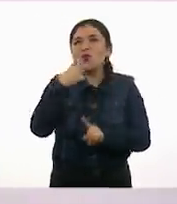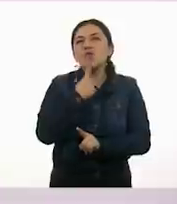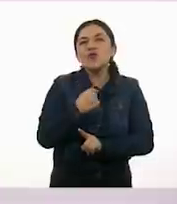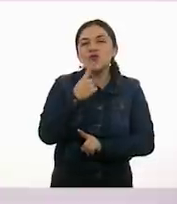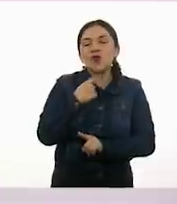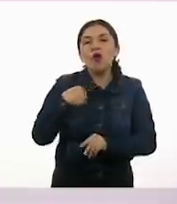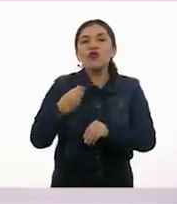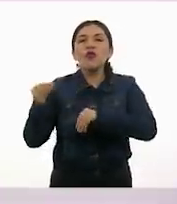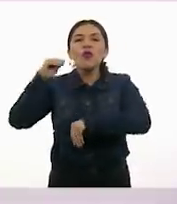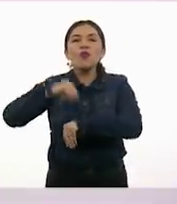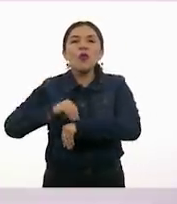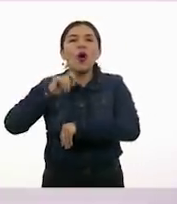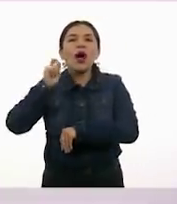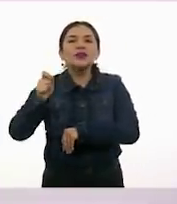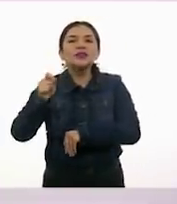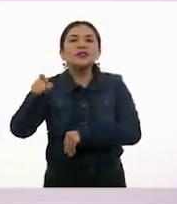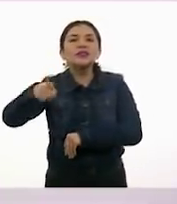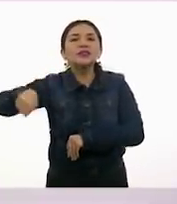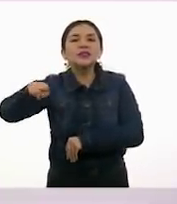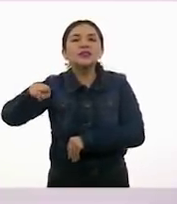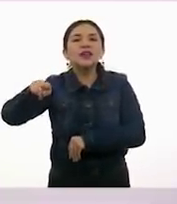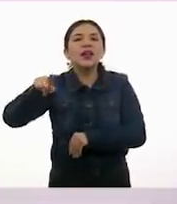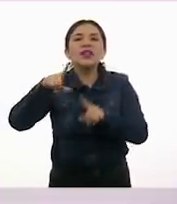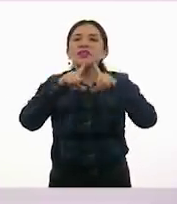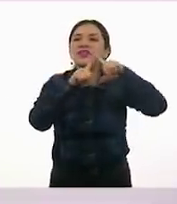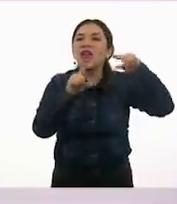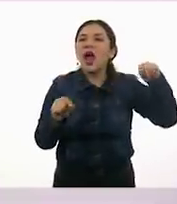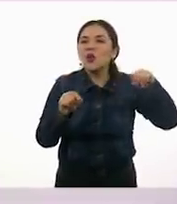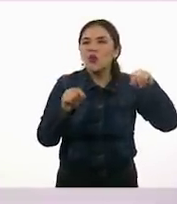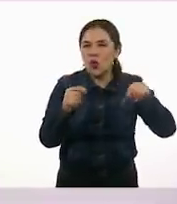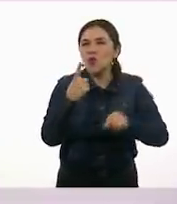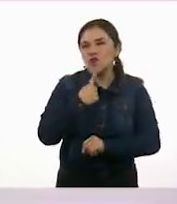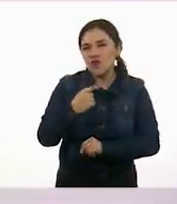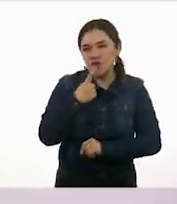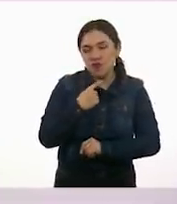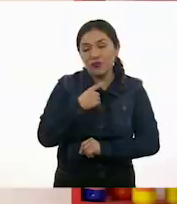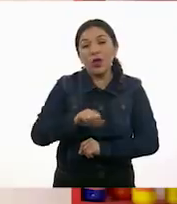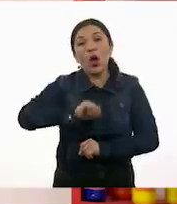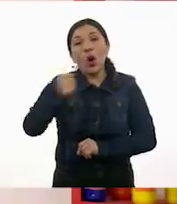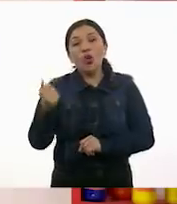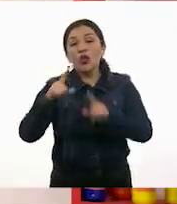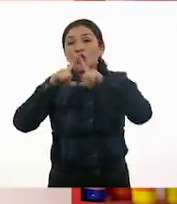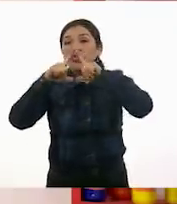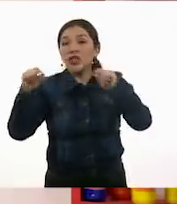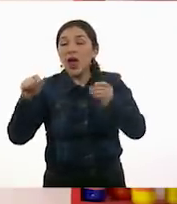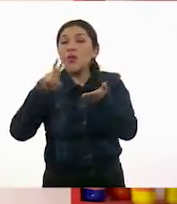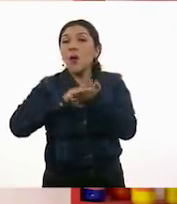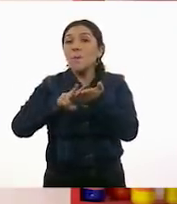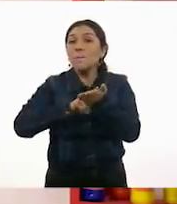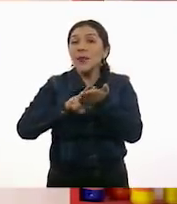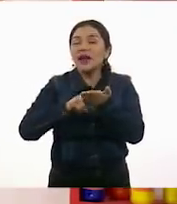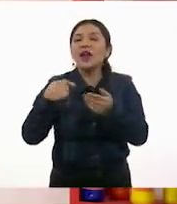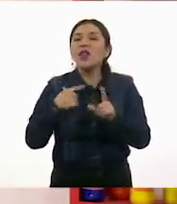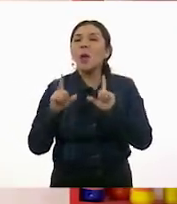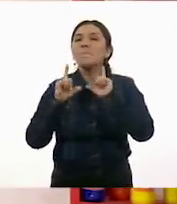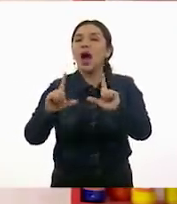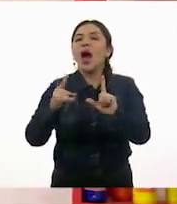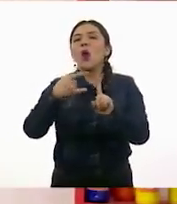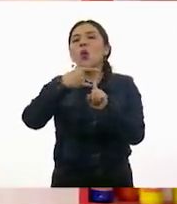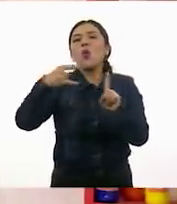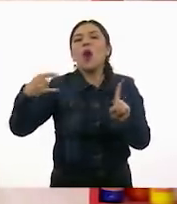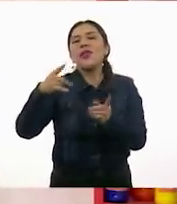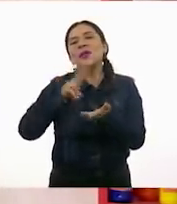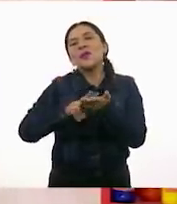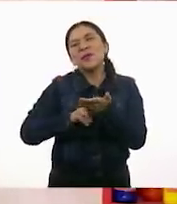rojo, nosotros lo tenemos como la pieza, que es el triángulo. Y el triángulo, que en este caso está verde, nosotros lo tenemos como el